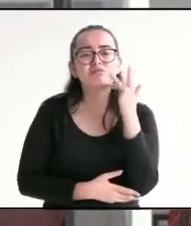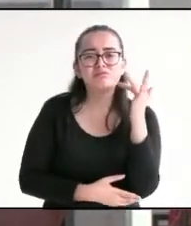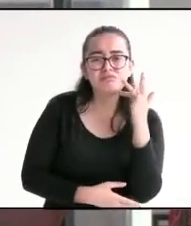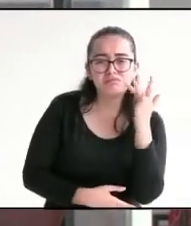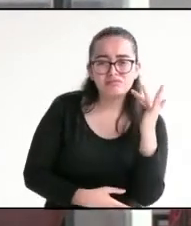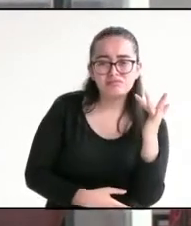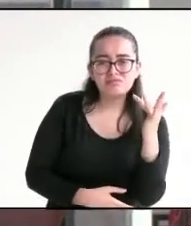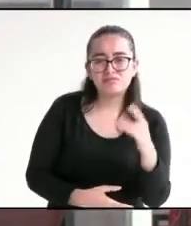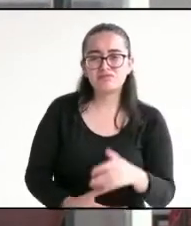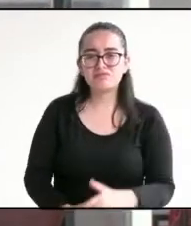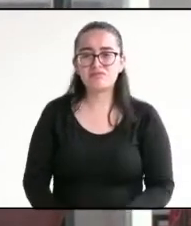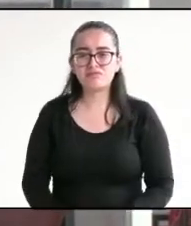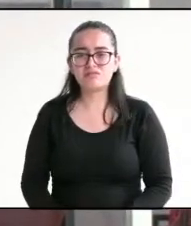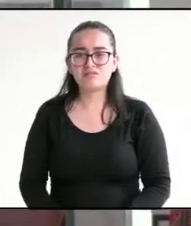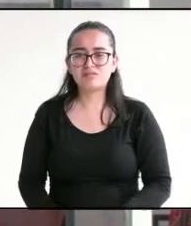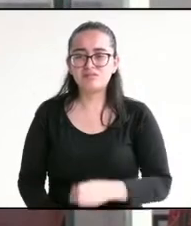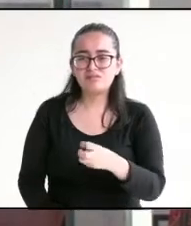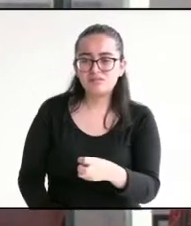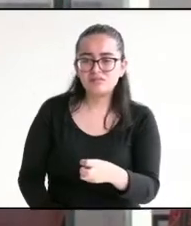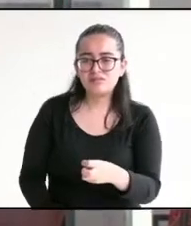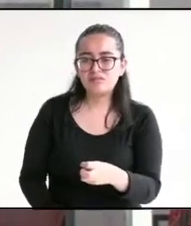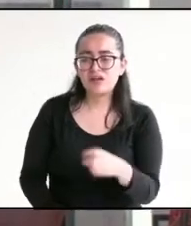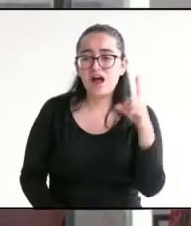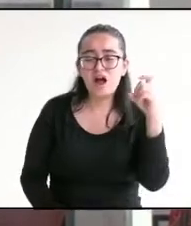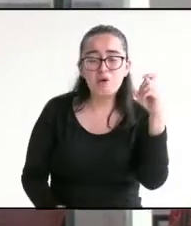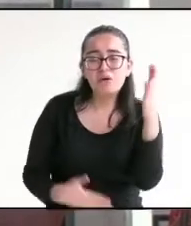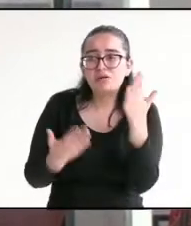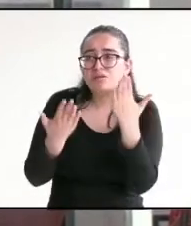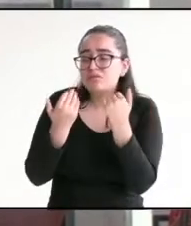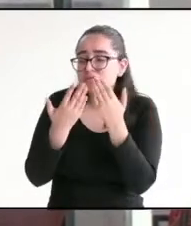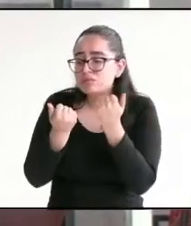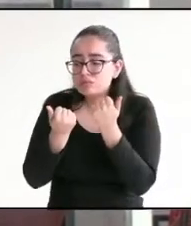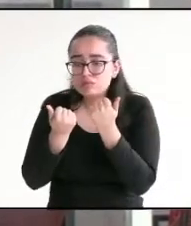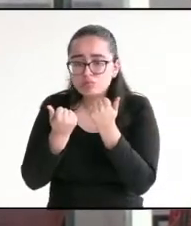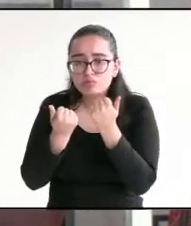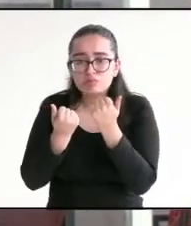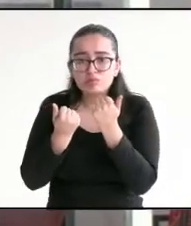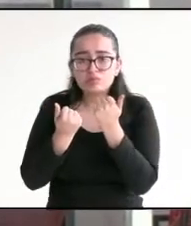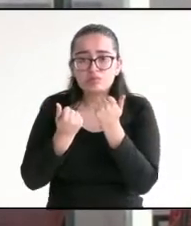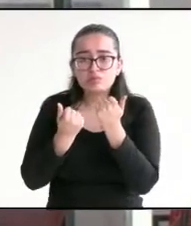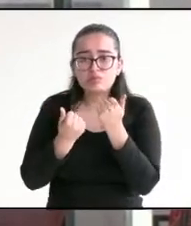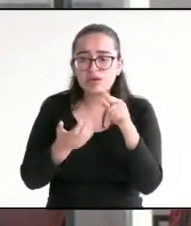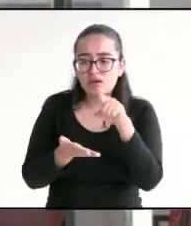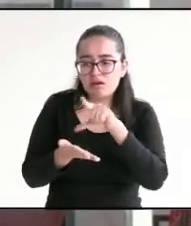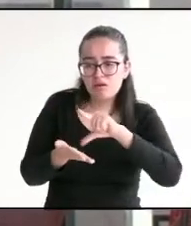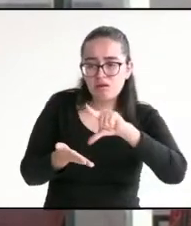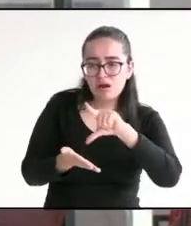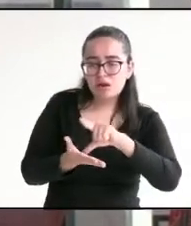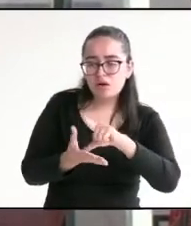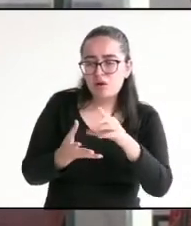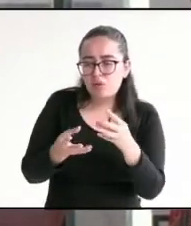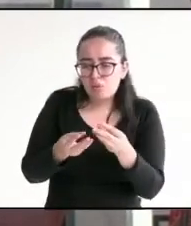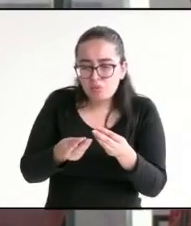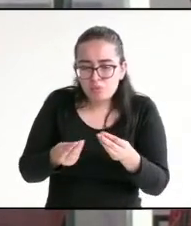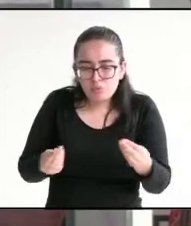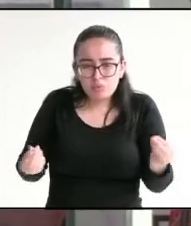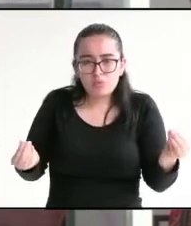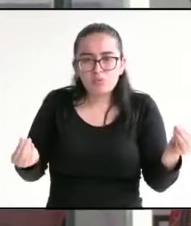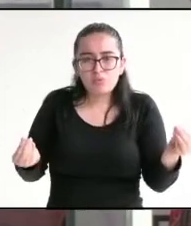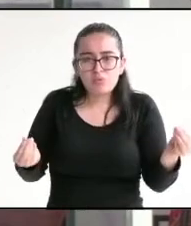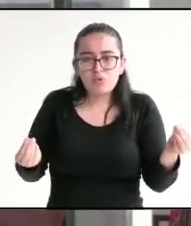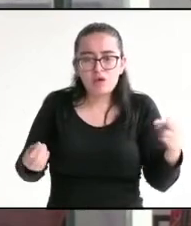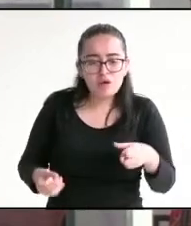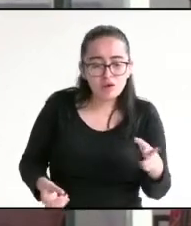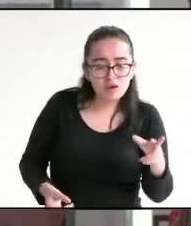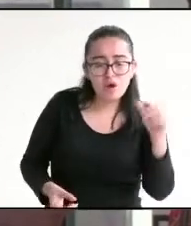friáticos, lo que ha dado en consecuencia la escasez de agua en varias comunidades y también que las lagunas se nos estén secando. El río Octopan, que